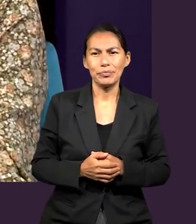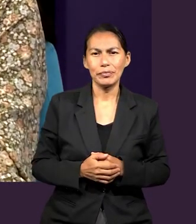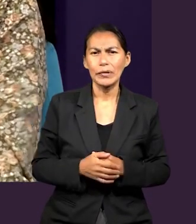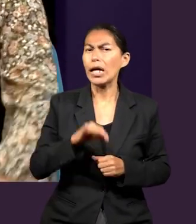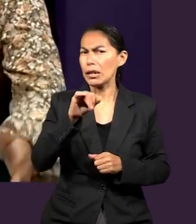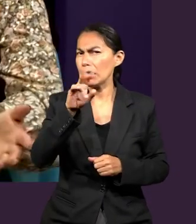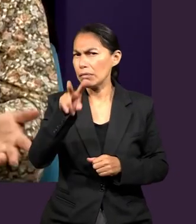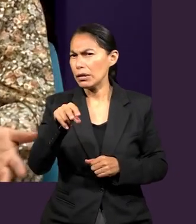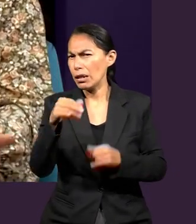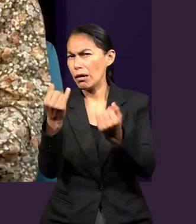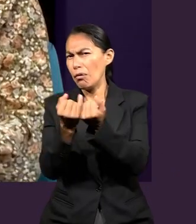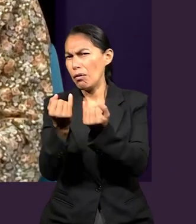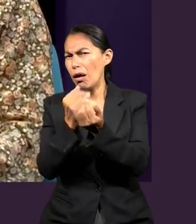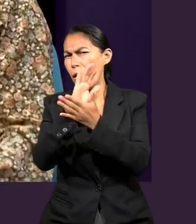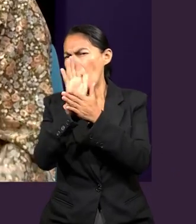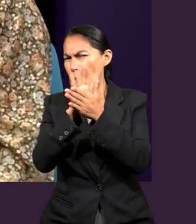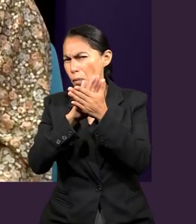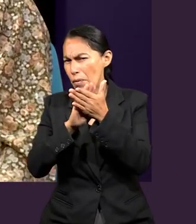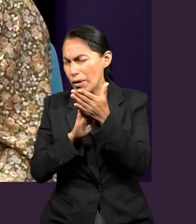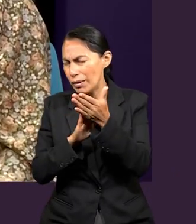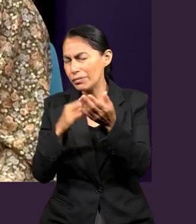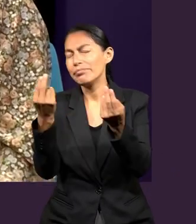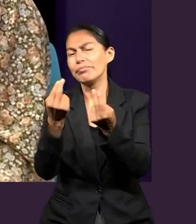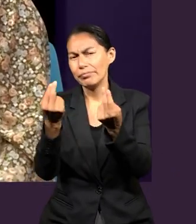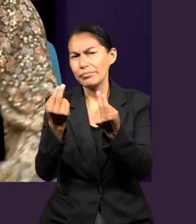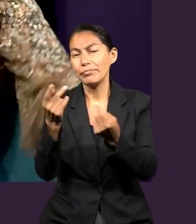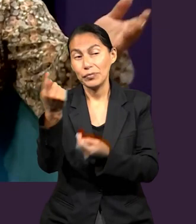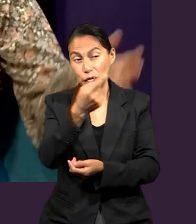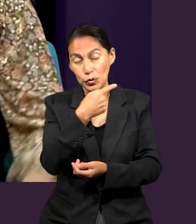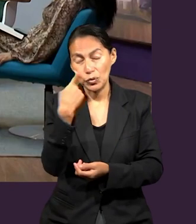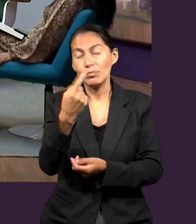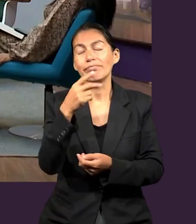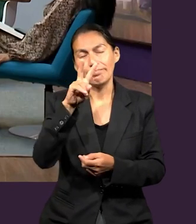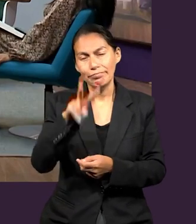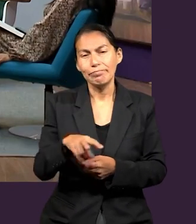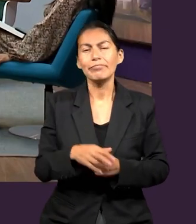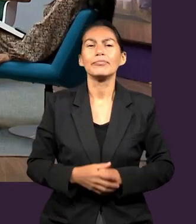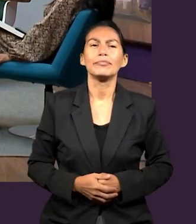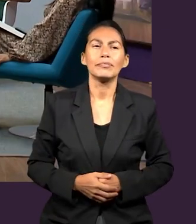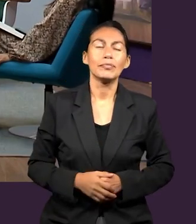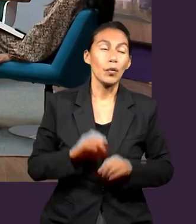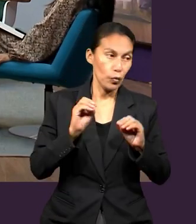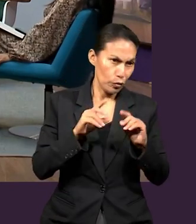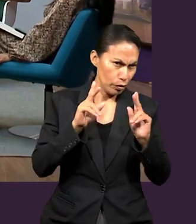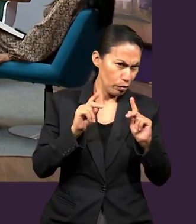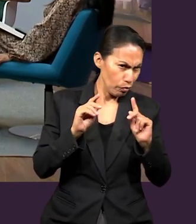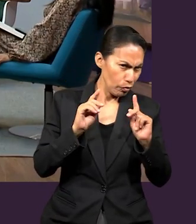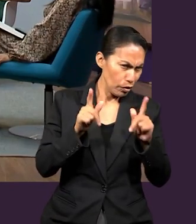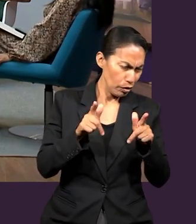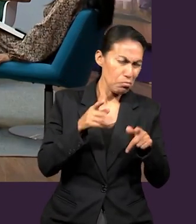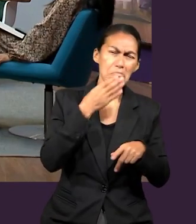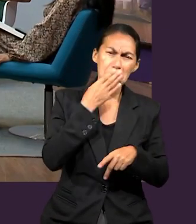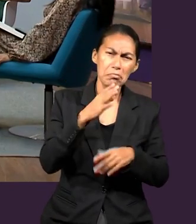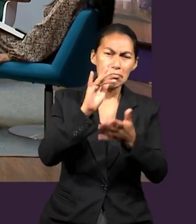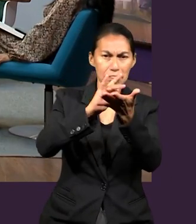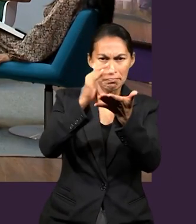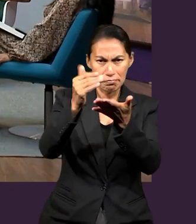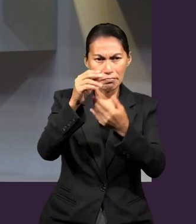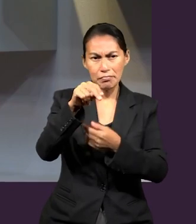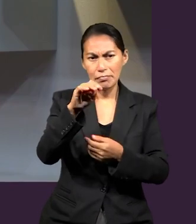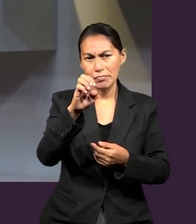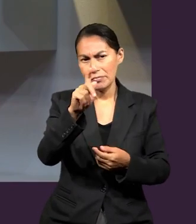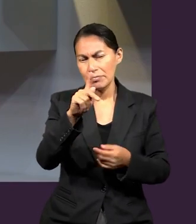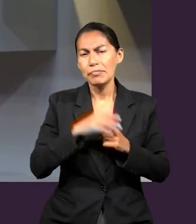orgullo, ser humildes. Creo que eso nos falta tanto a todos, todo el tiempo. Ok, ok.